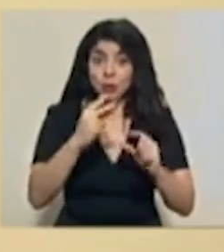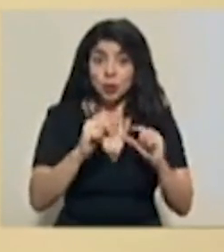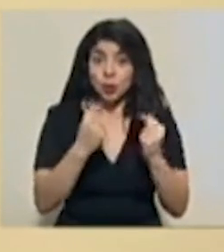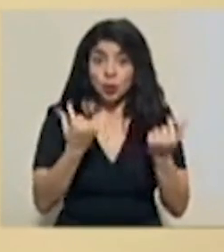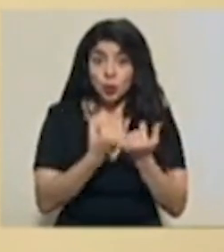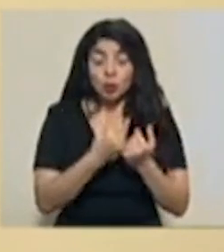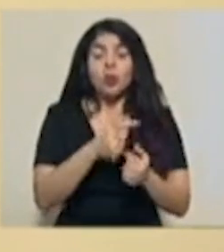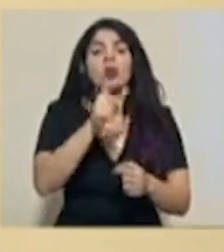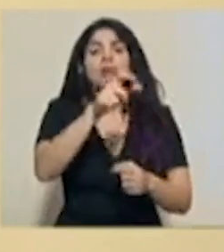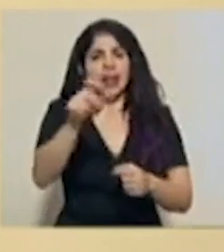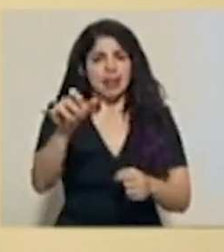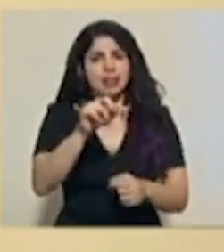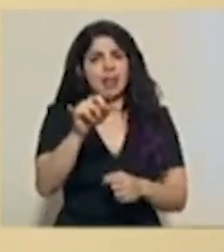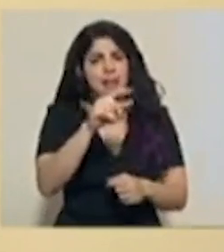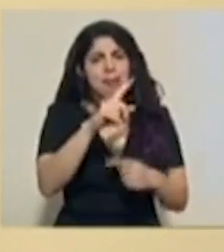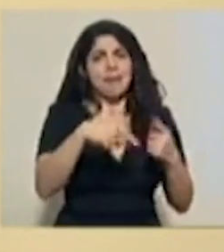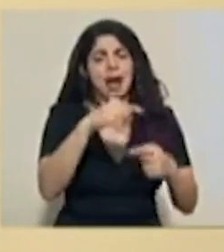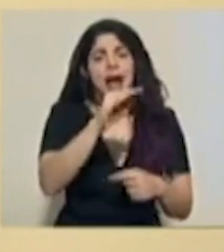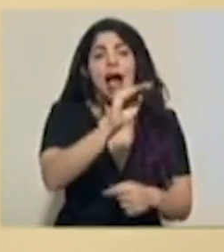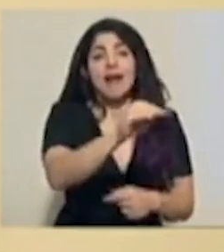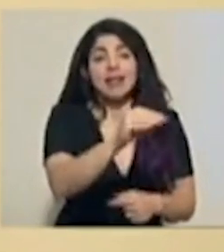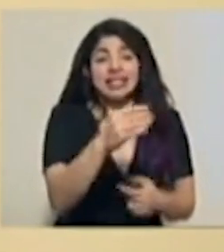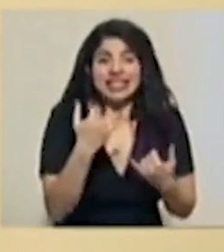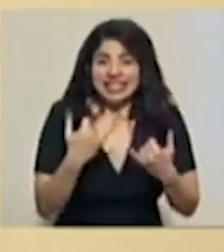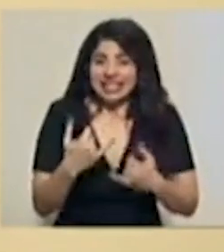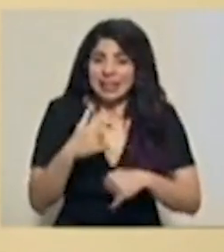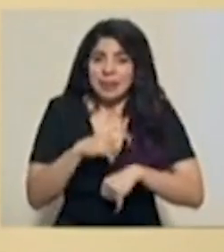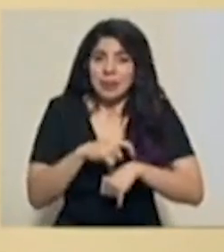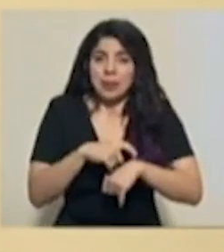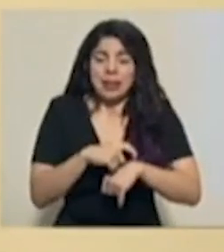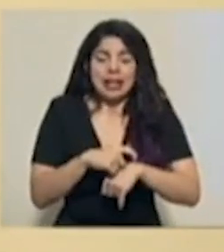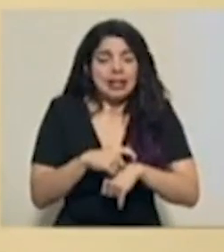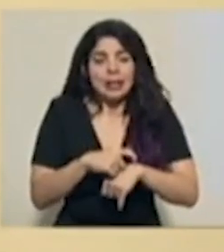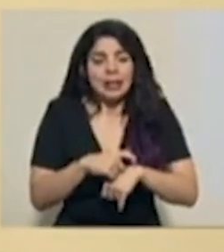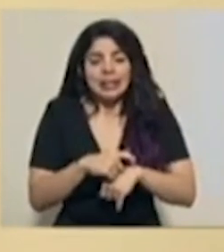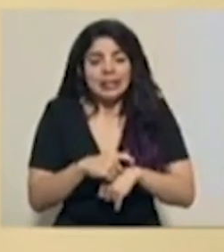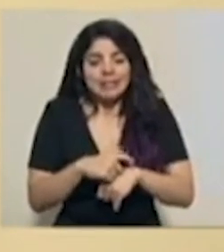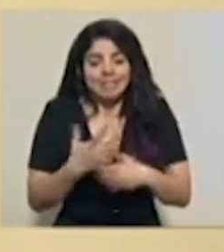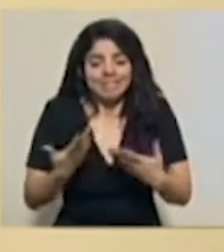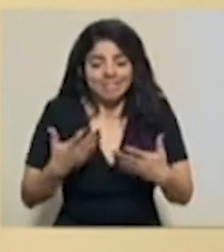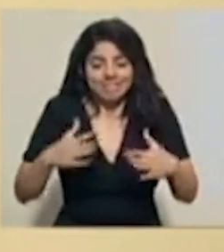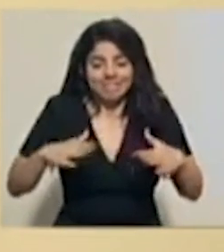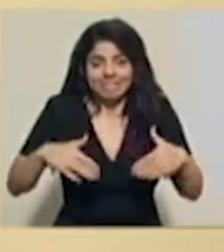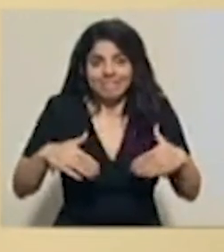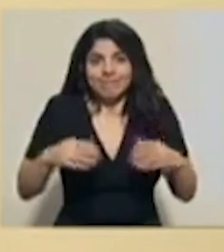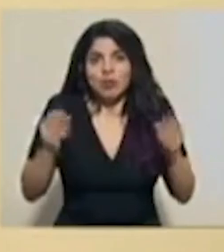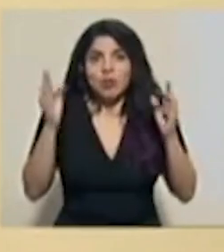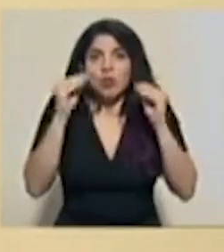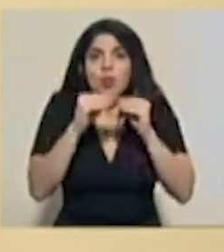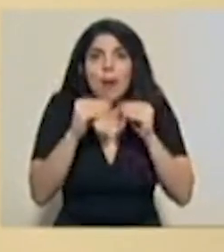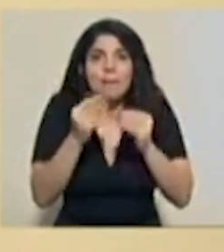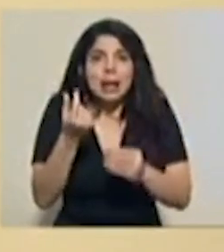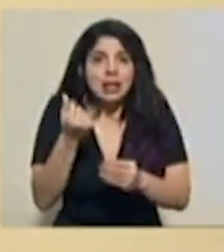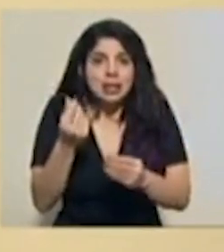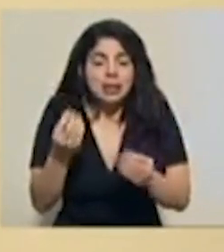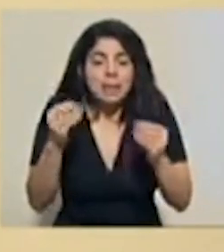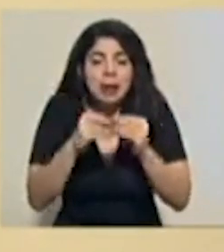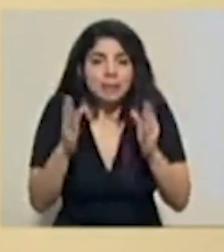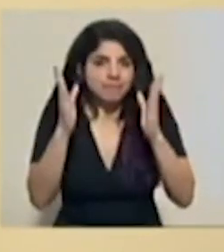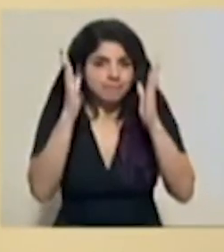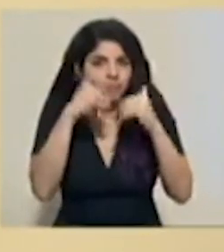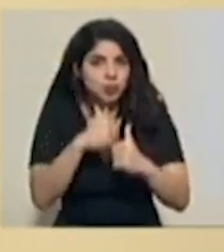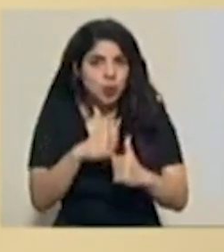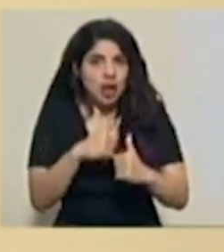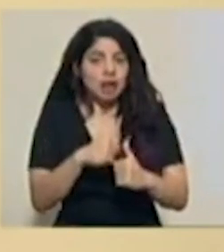también se les notificaría que por el momento no tendríamos más recursos disponibles y claramente